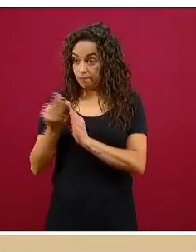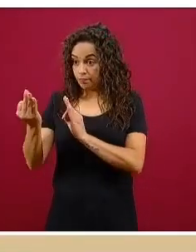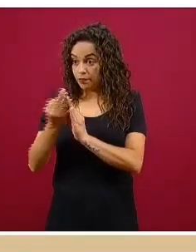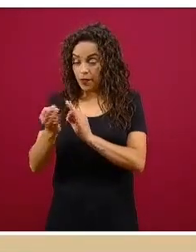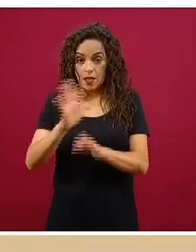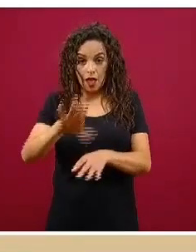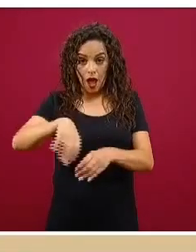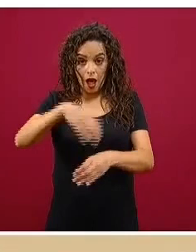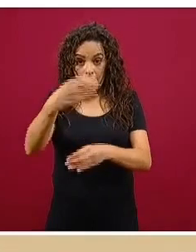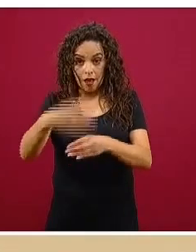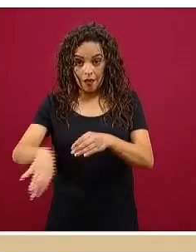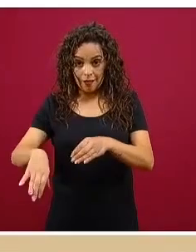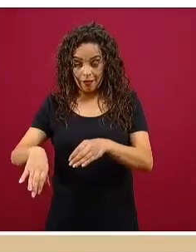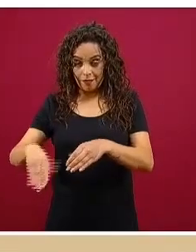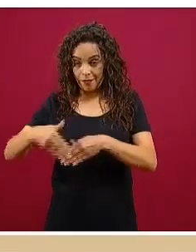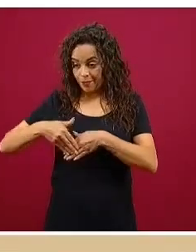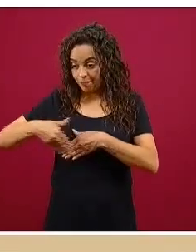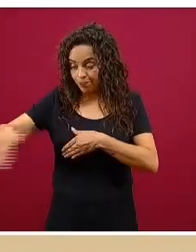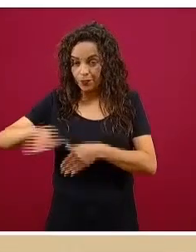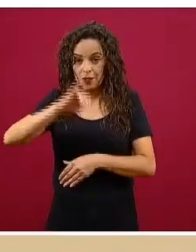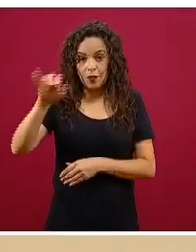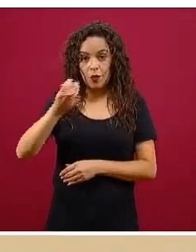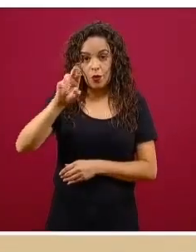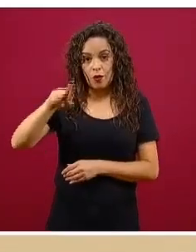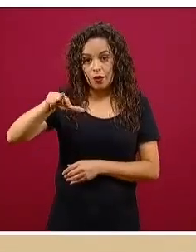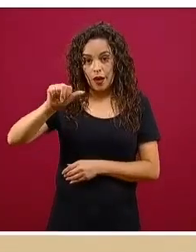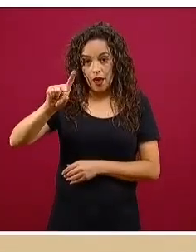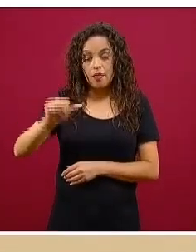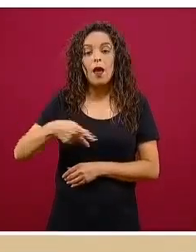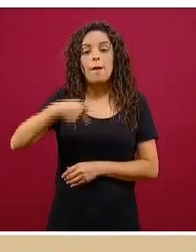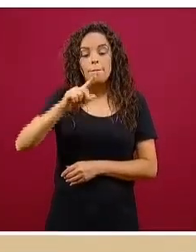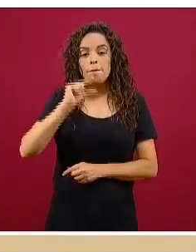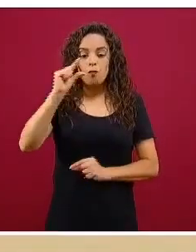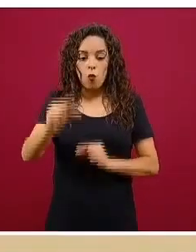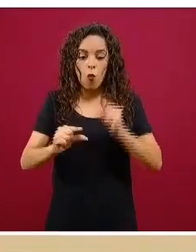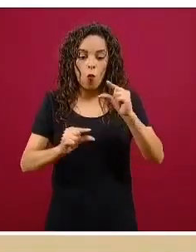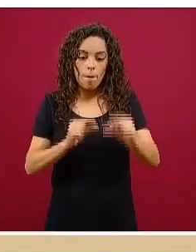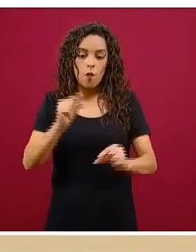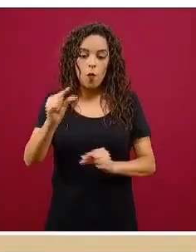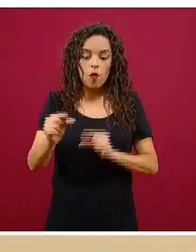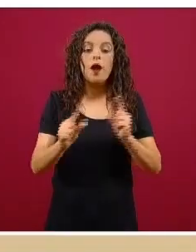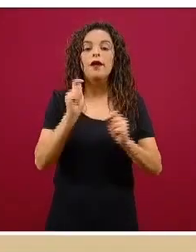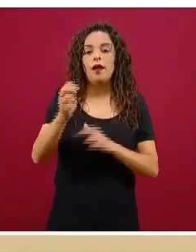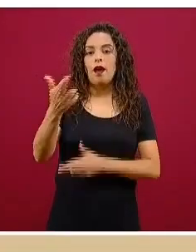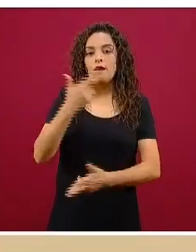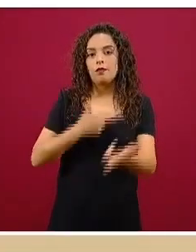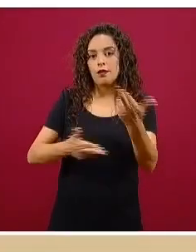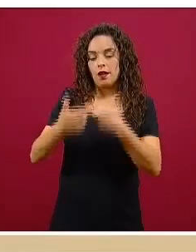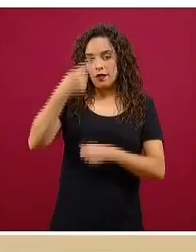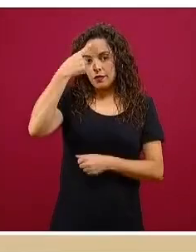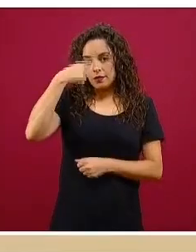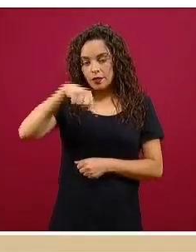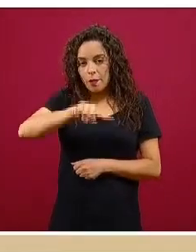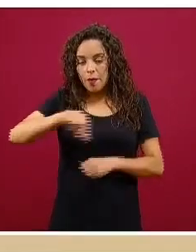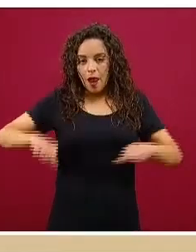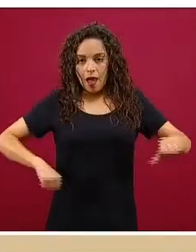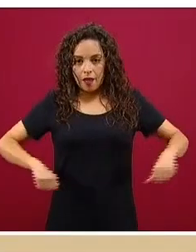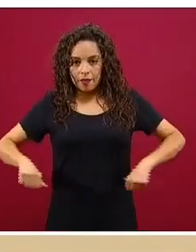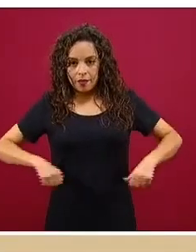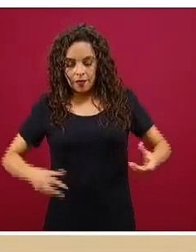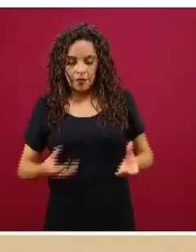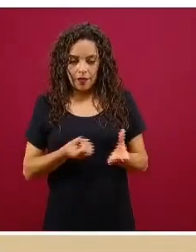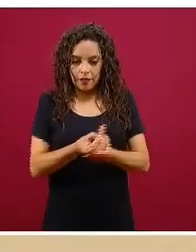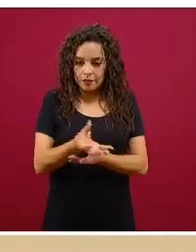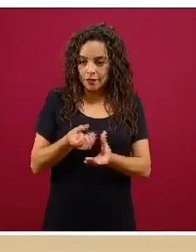recuperando o más bien reintegrándonos a nuestras actividades. Sabemos que la reapertura se va a dar en